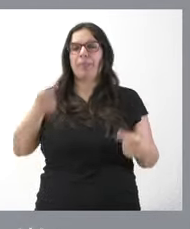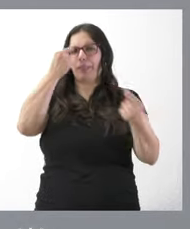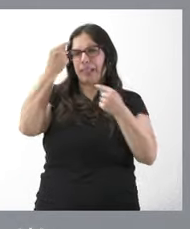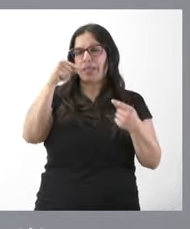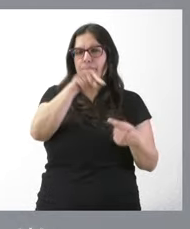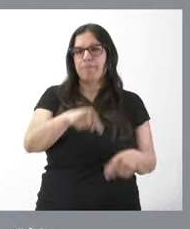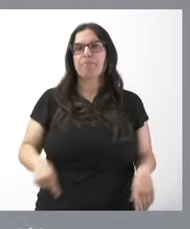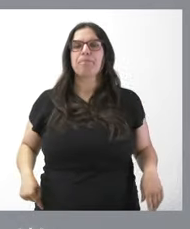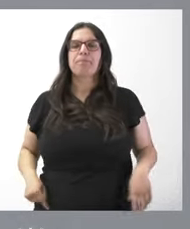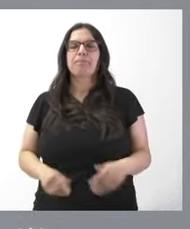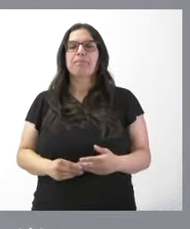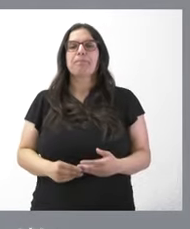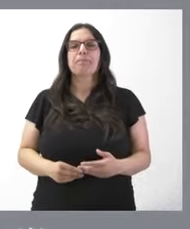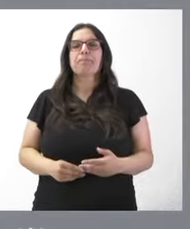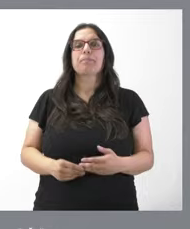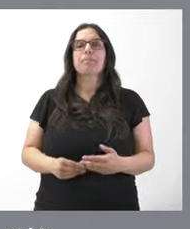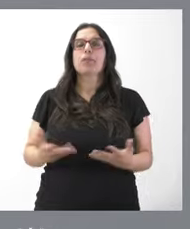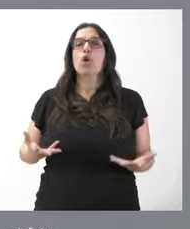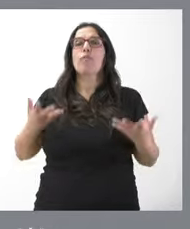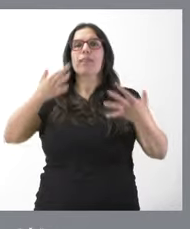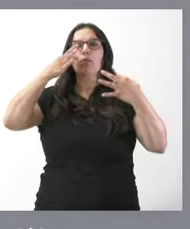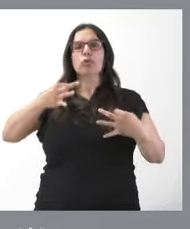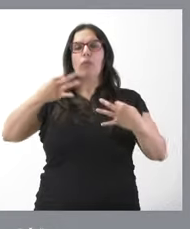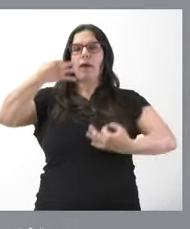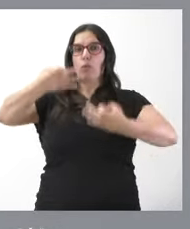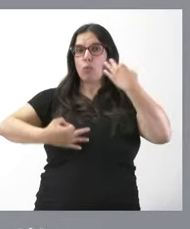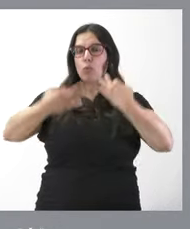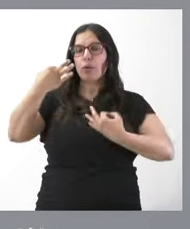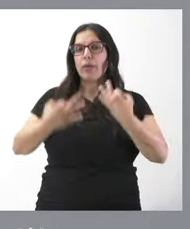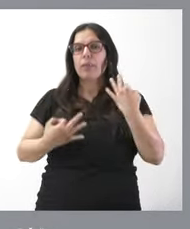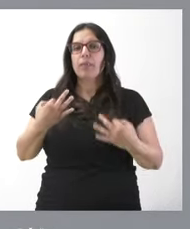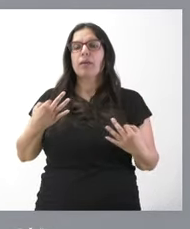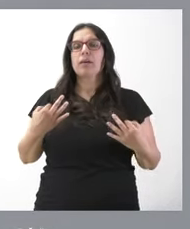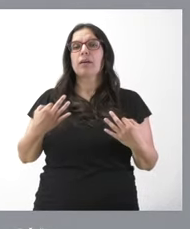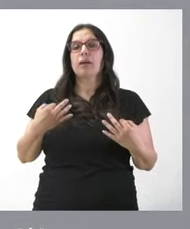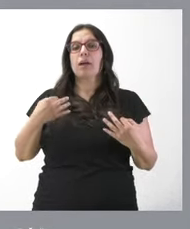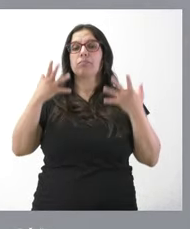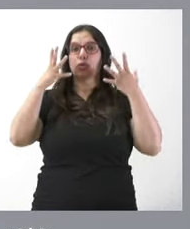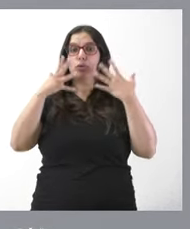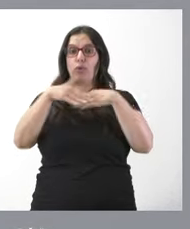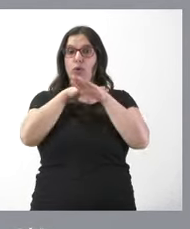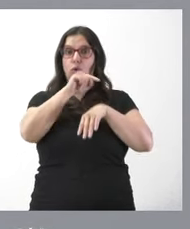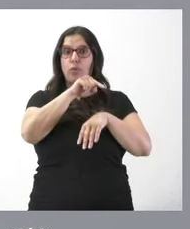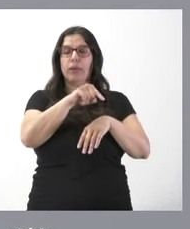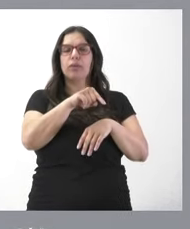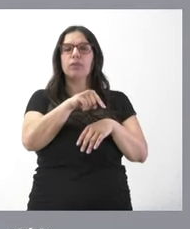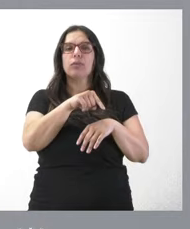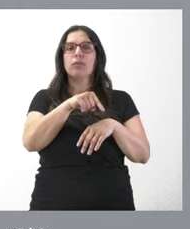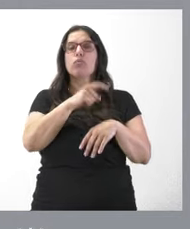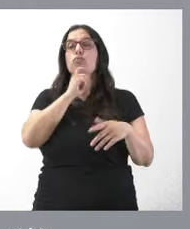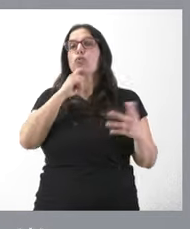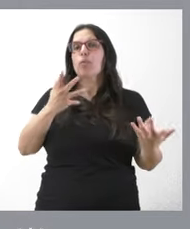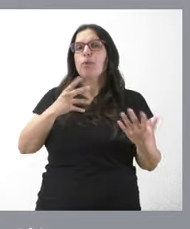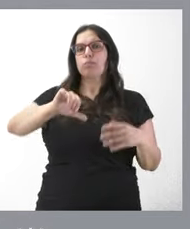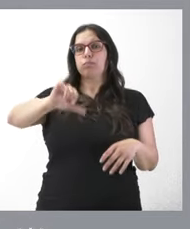documento. Ofrecemos seguridad jurídica en este Consejo de Gobierno mediante la